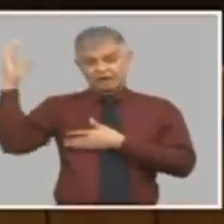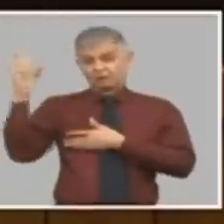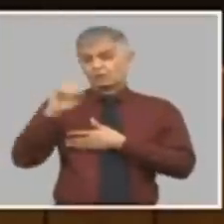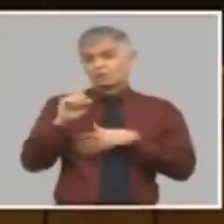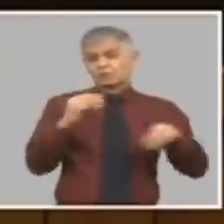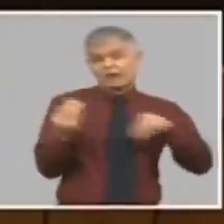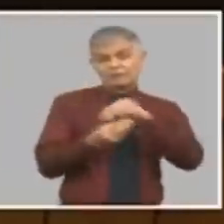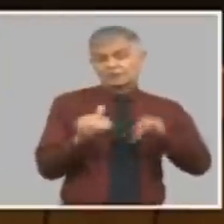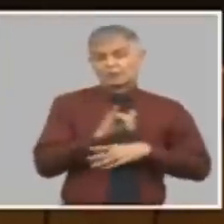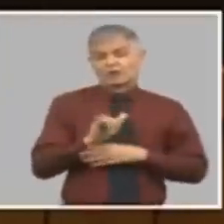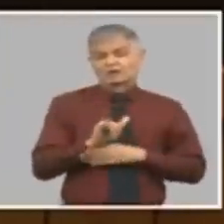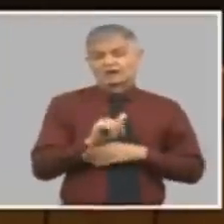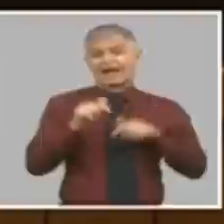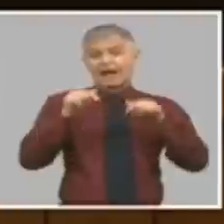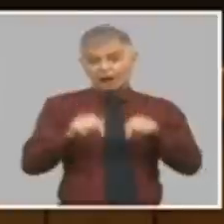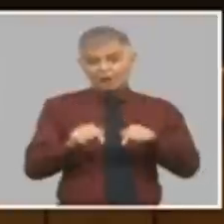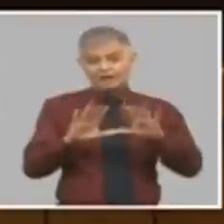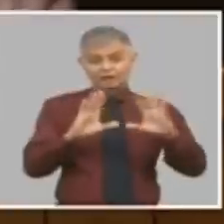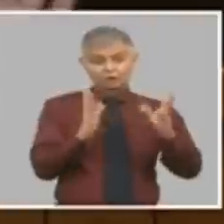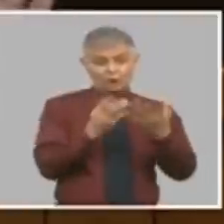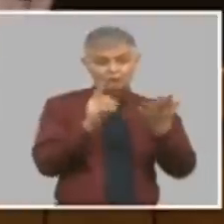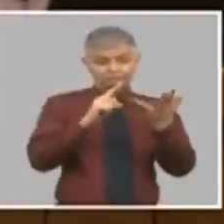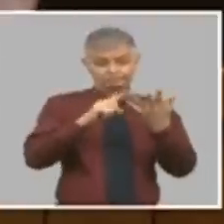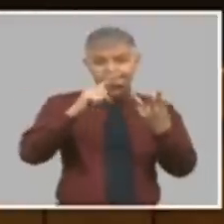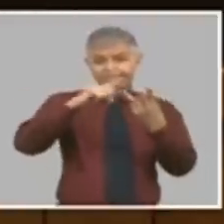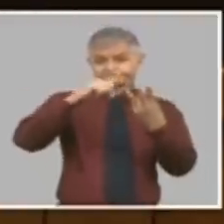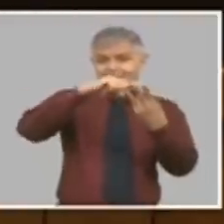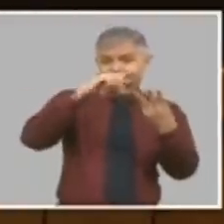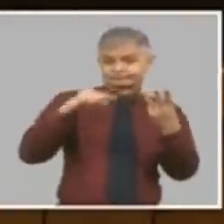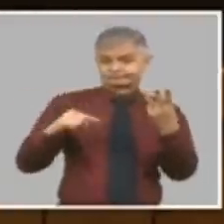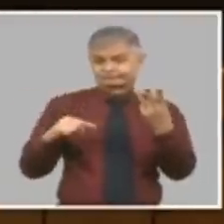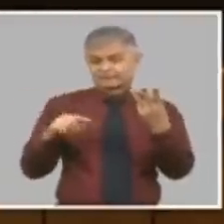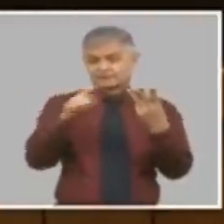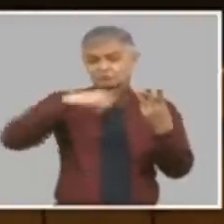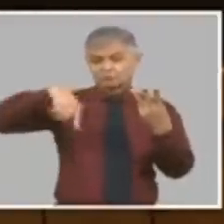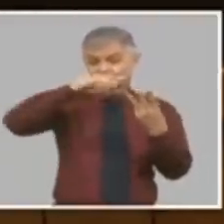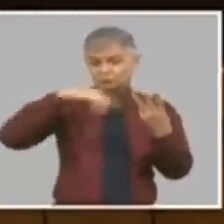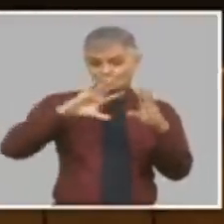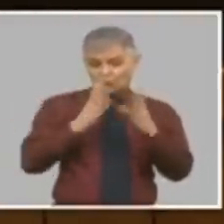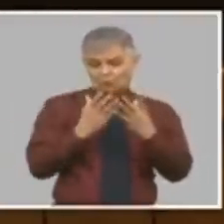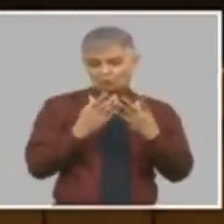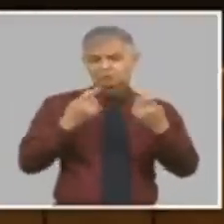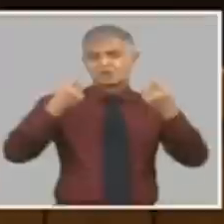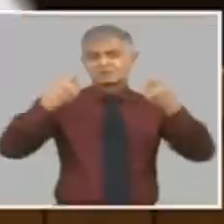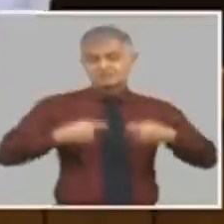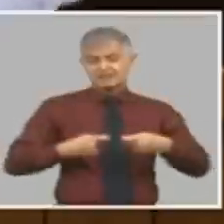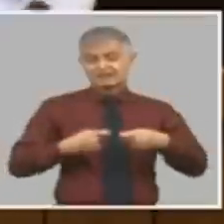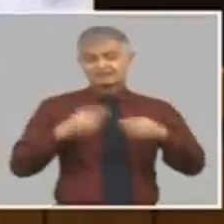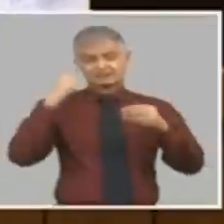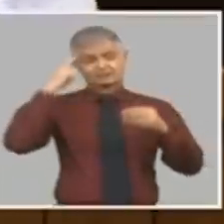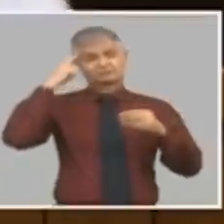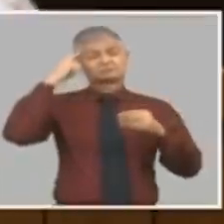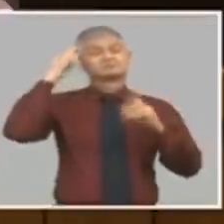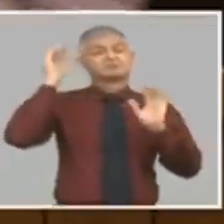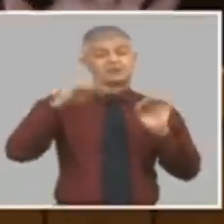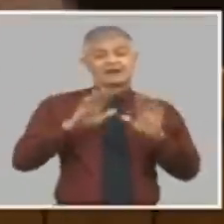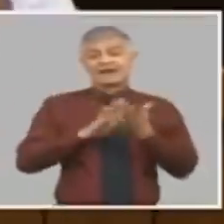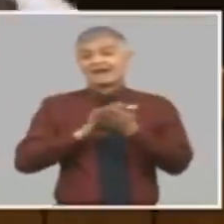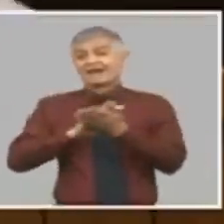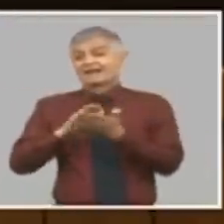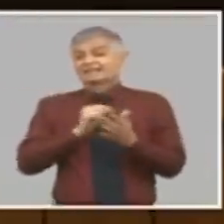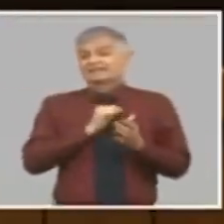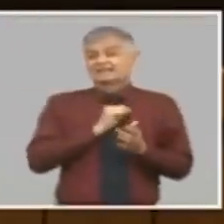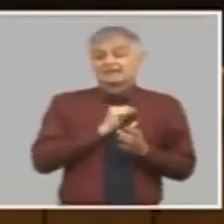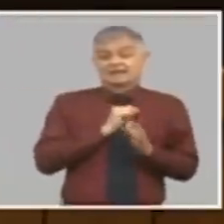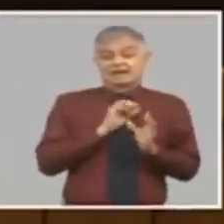todo eso, porque todo el mundo en Cuba está de acuerdo con que haga unificación monetaria y cambiaria, pero nadie quiere perder un pedacito de capacidad de